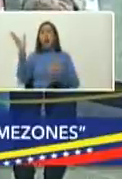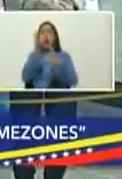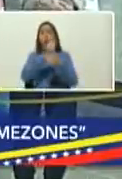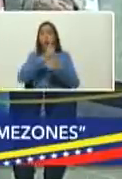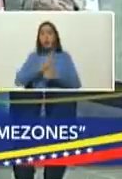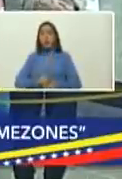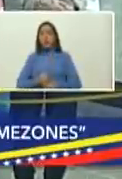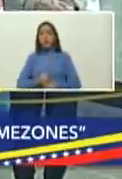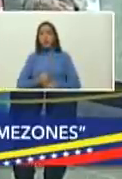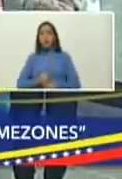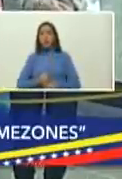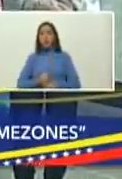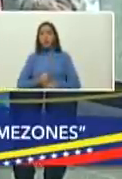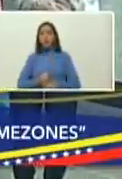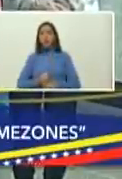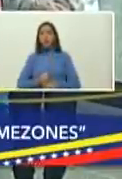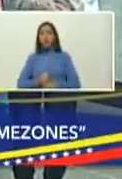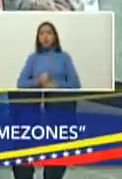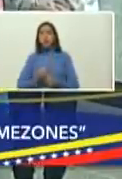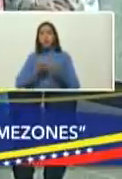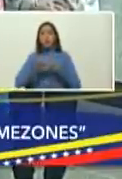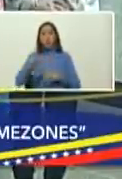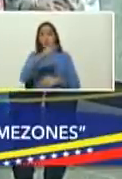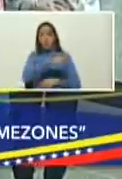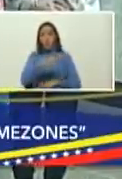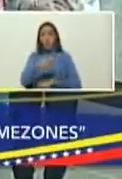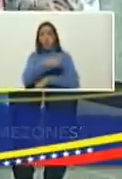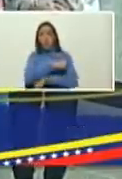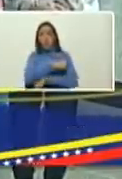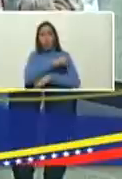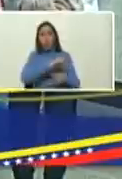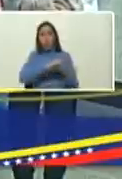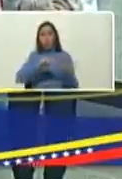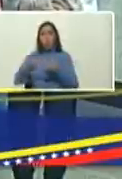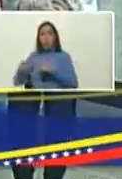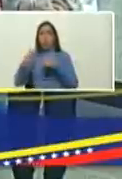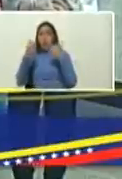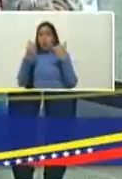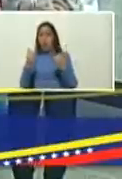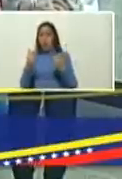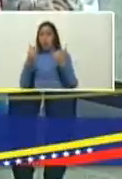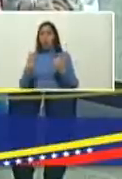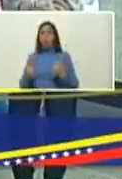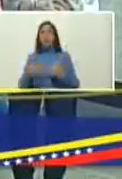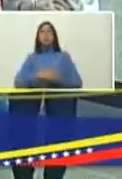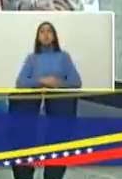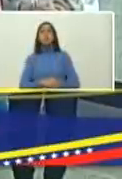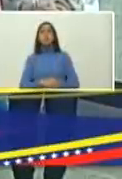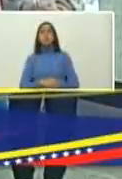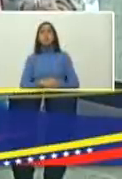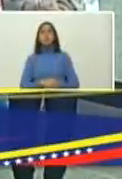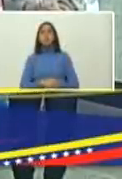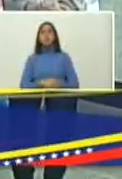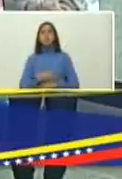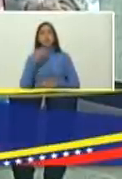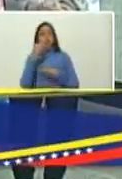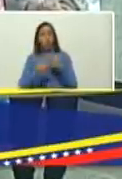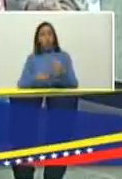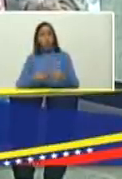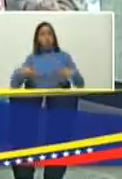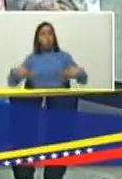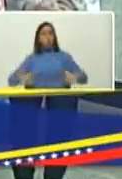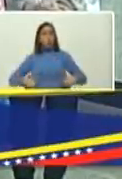la mayor cantidad de personas vacunadas y en este momento pues sin lugar a duda estamos haciendo un